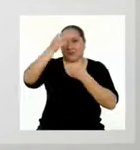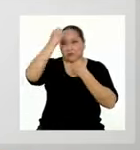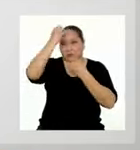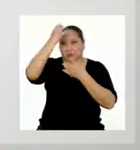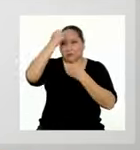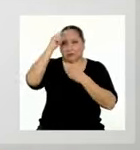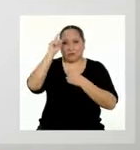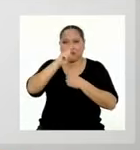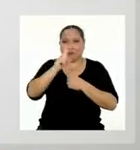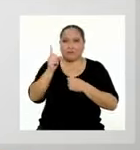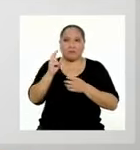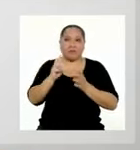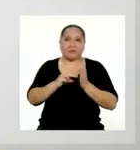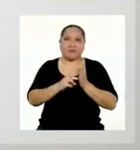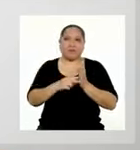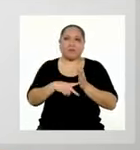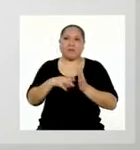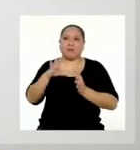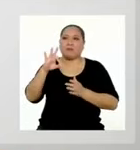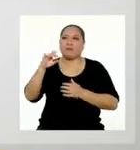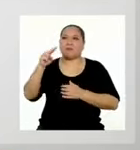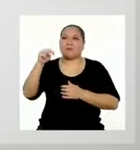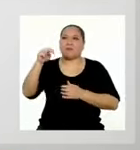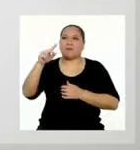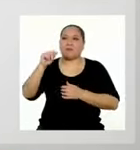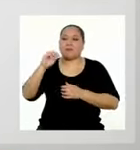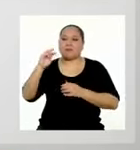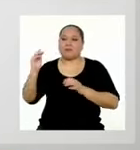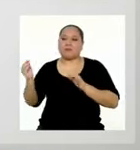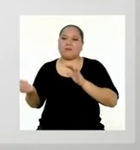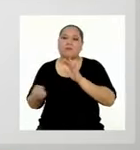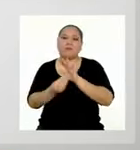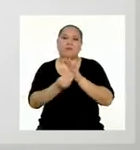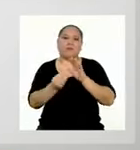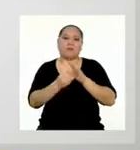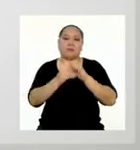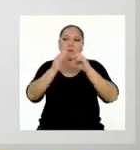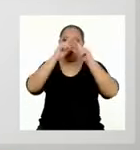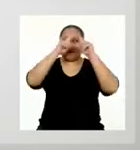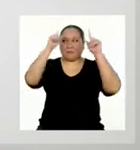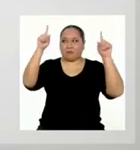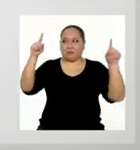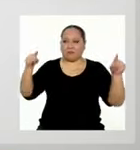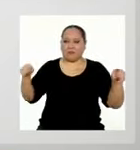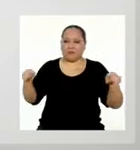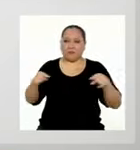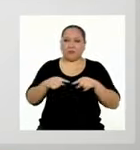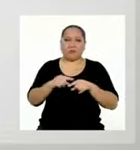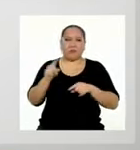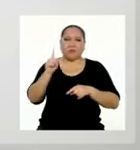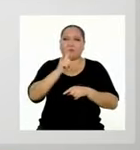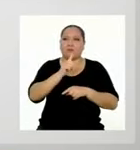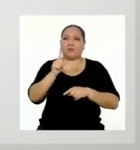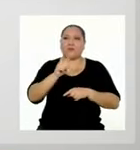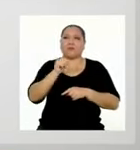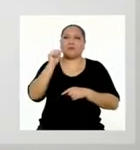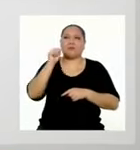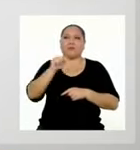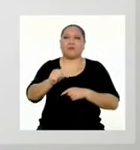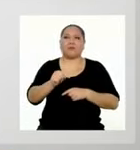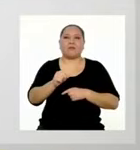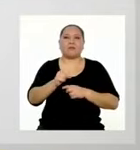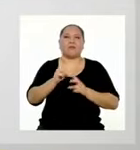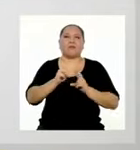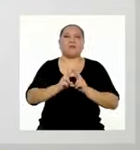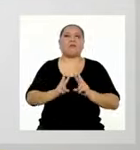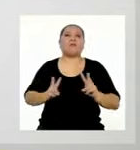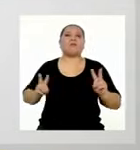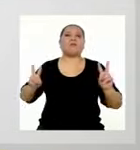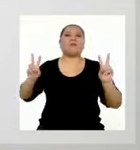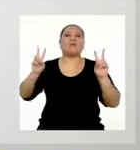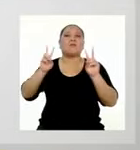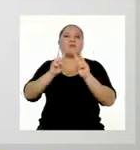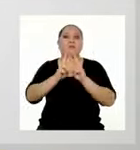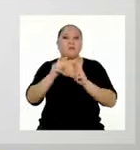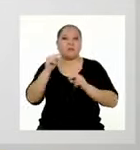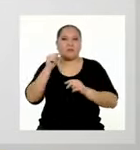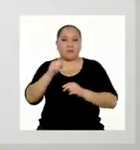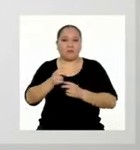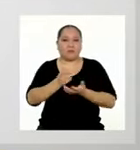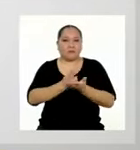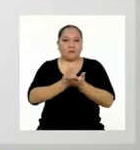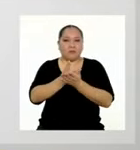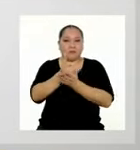trata de que la fuente y los créditos sean parte de la estructura de una infografía, sino de una cuestión de valores, de